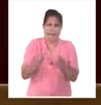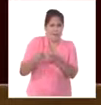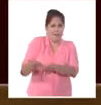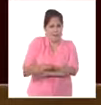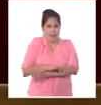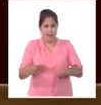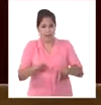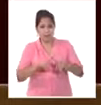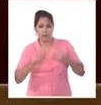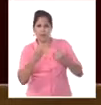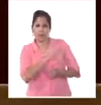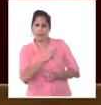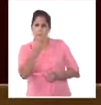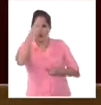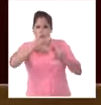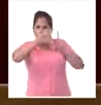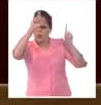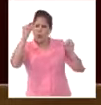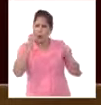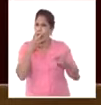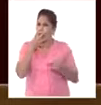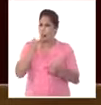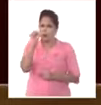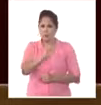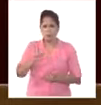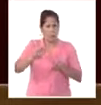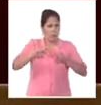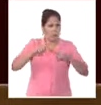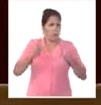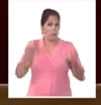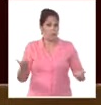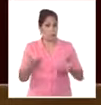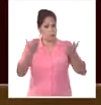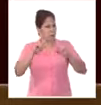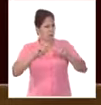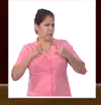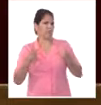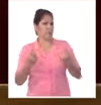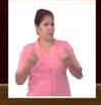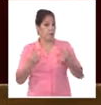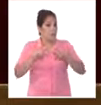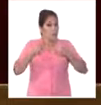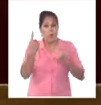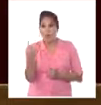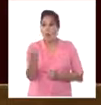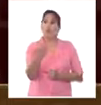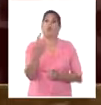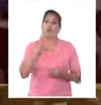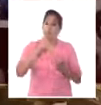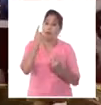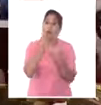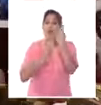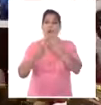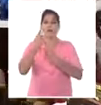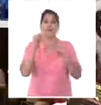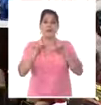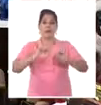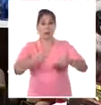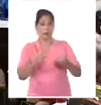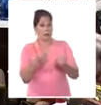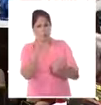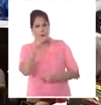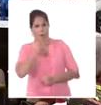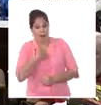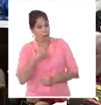¿Por qué la revolución cubana escogió el camino del socialismo para la prosperidad? Porque es la única alternativa frente al capitalismo.